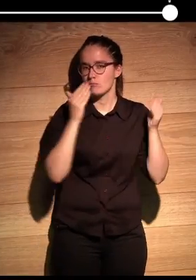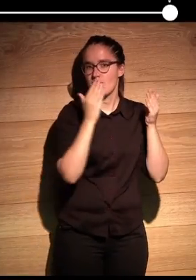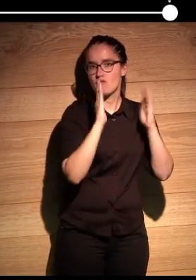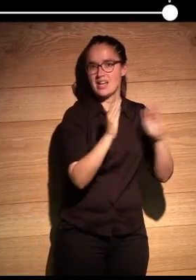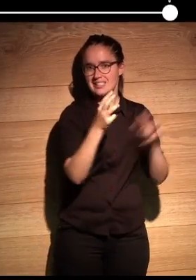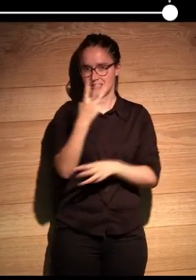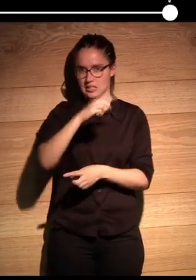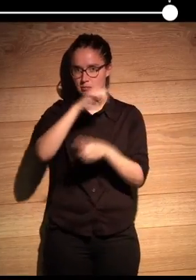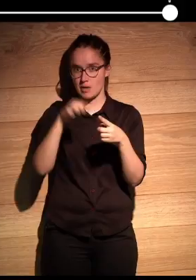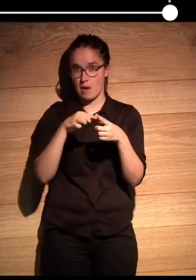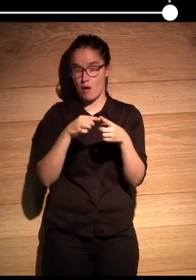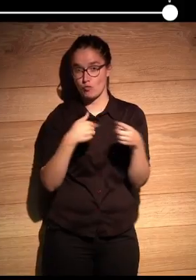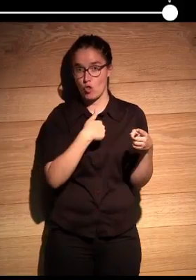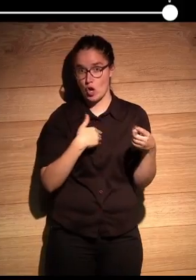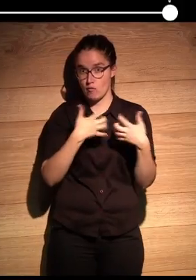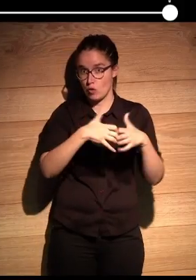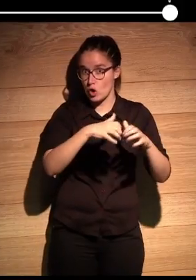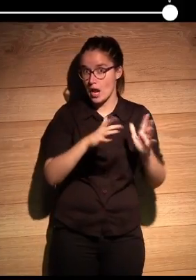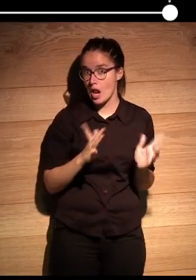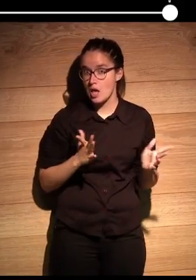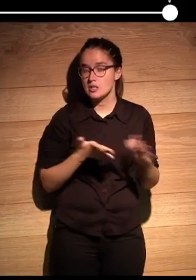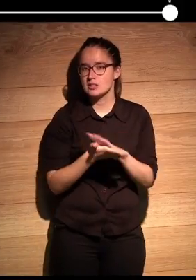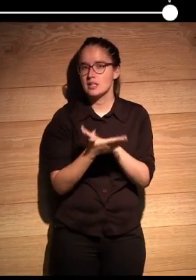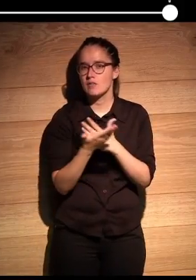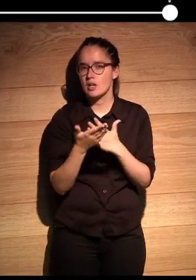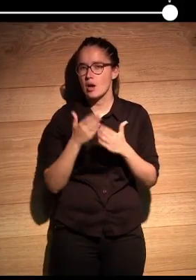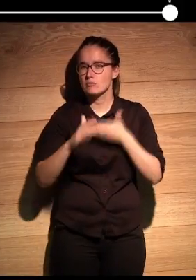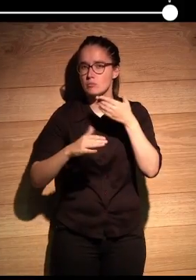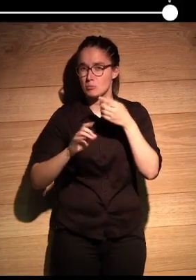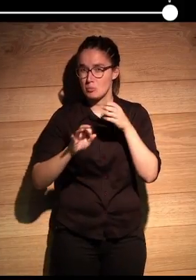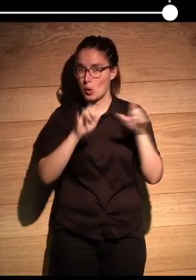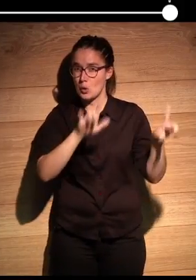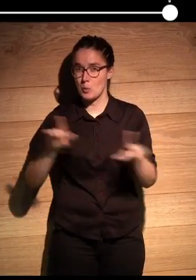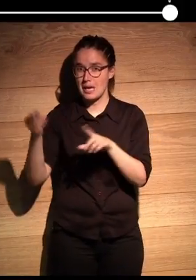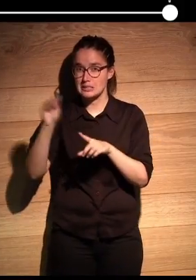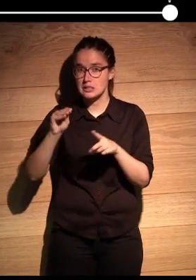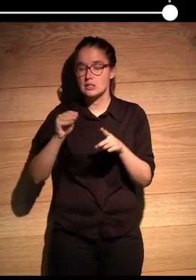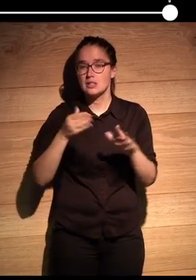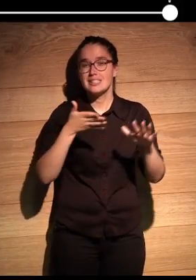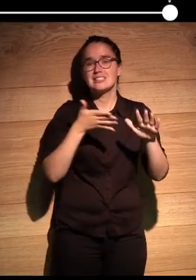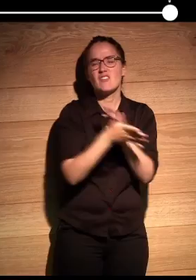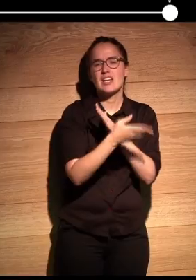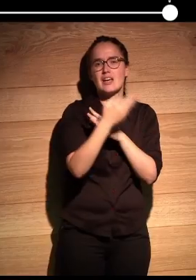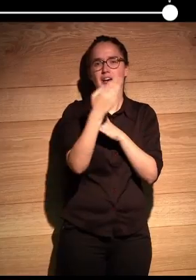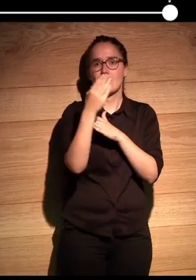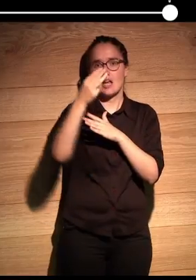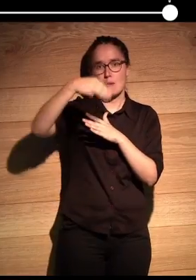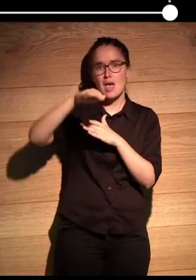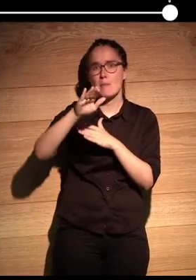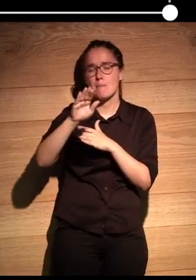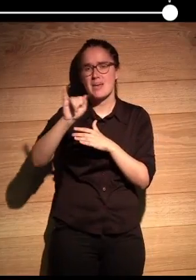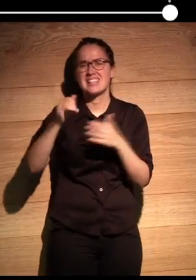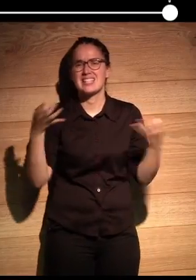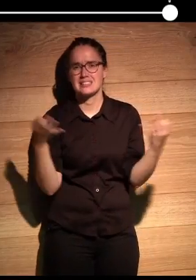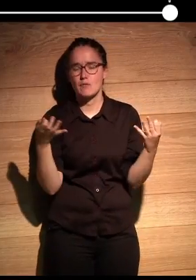en tres fases. La primera, funcional, es decir, si puedes pasar para adelante, definir un MVP que, traducido, sería